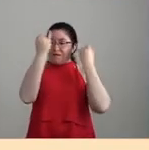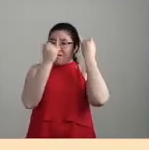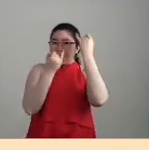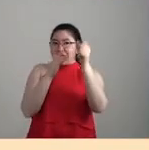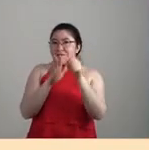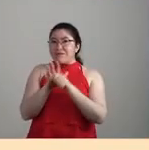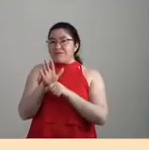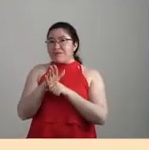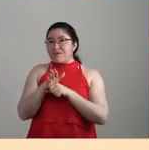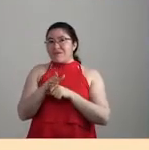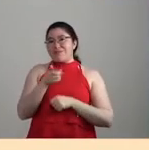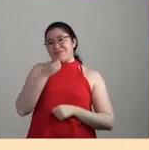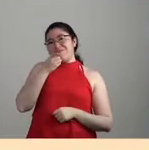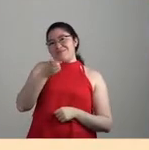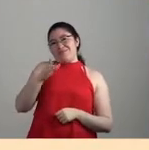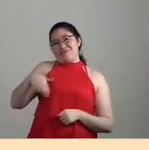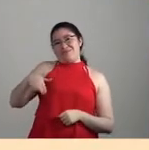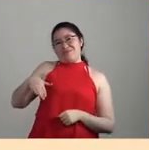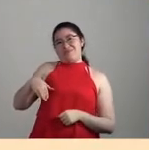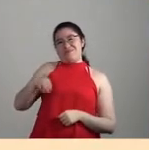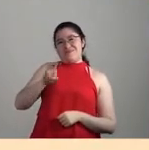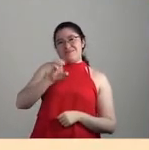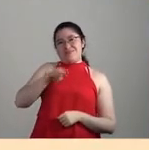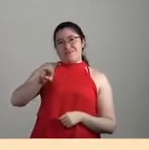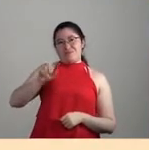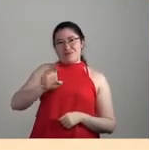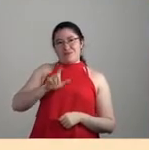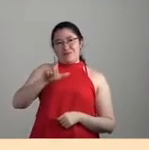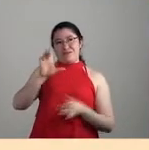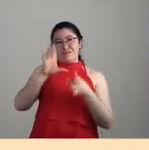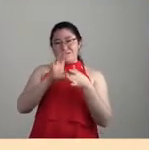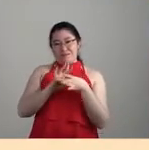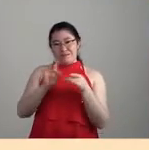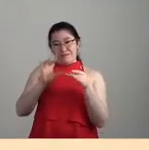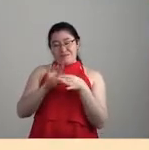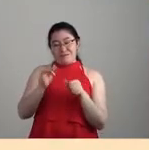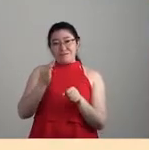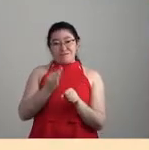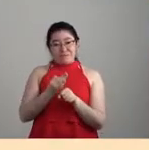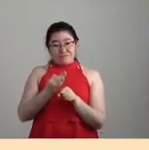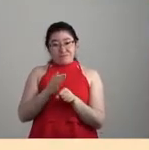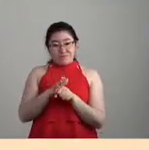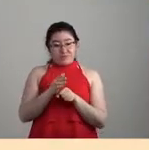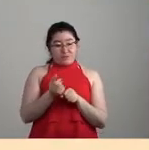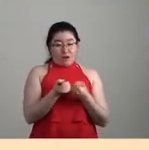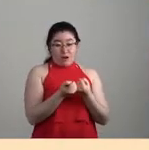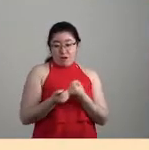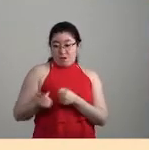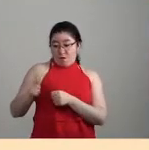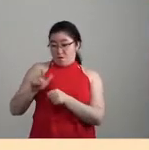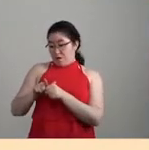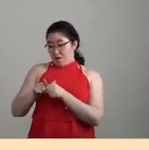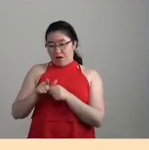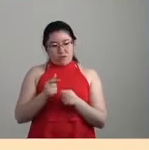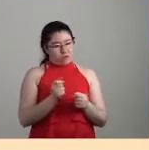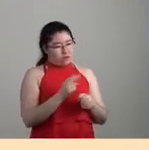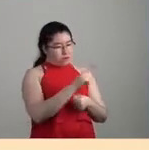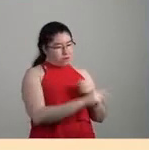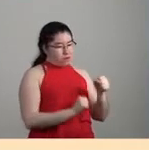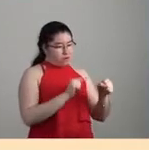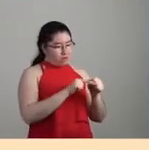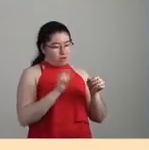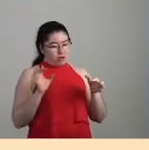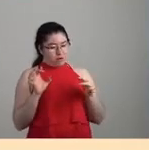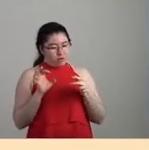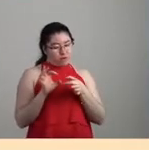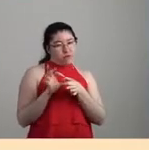justo la que ahora Emanuel comentaba, ¿no?, este, el llama, este dualismo, ¿no?, entre sociedad y naturaleza, en donde los